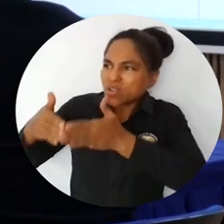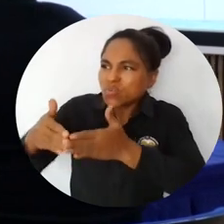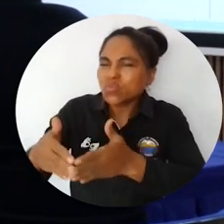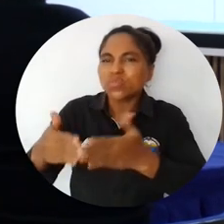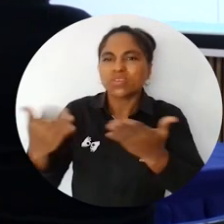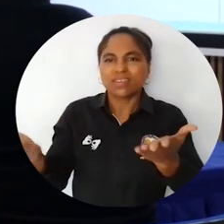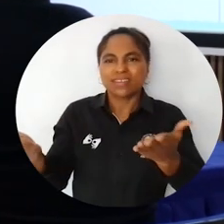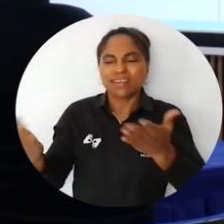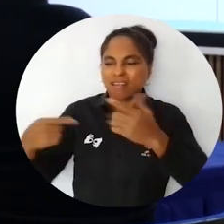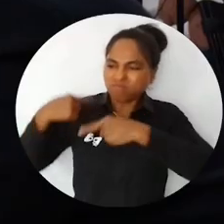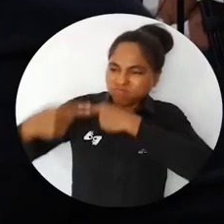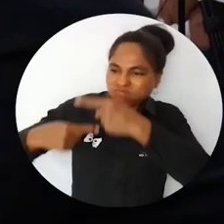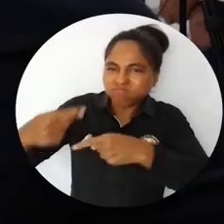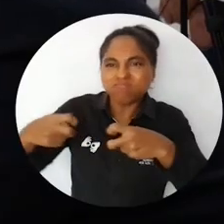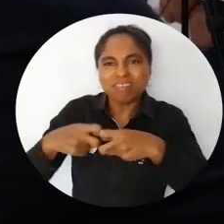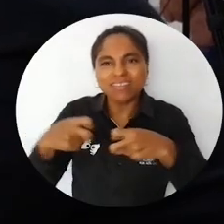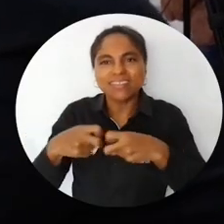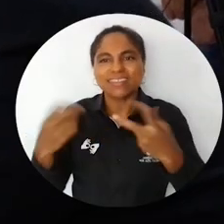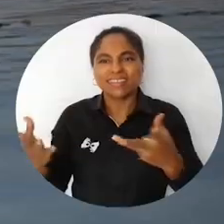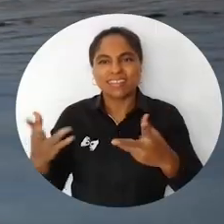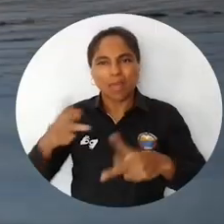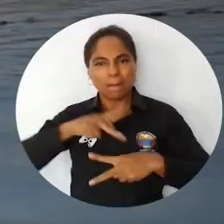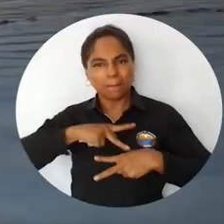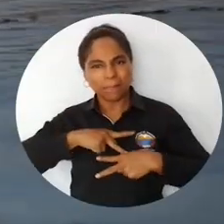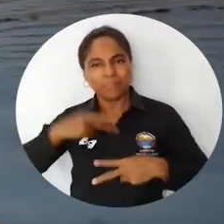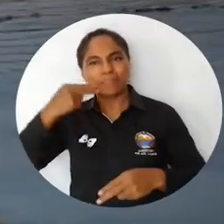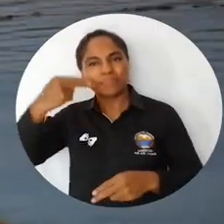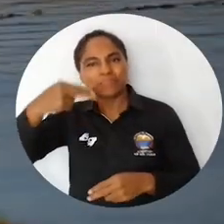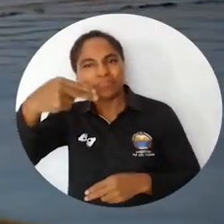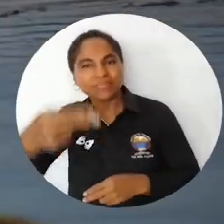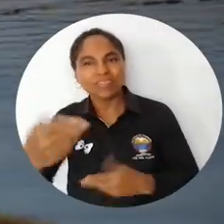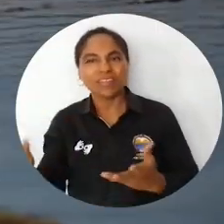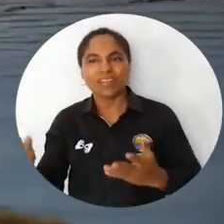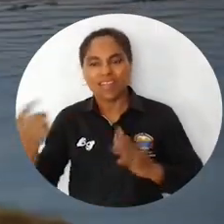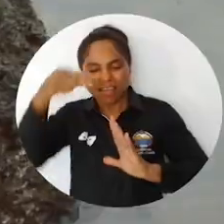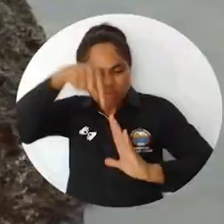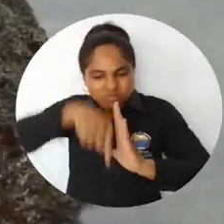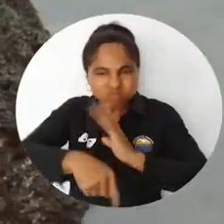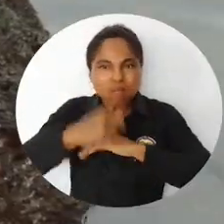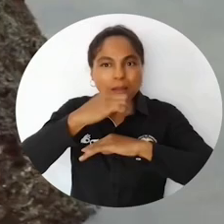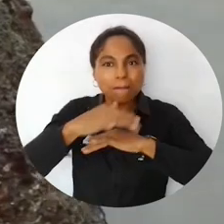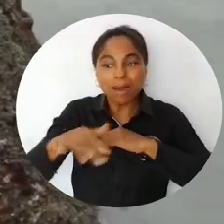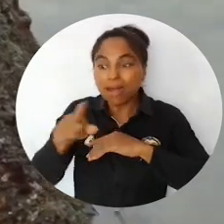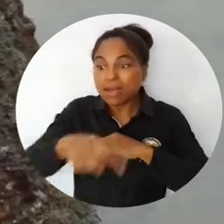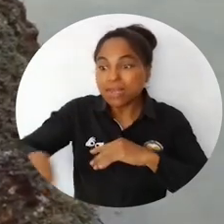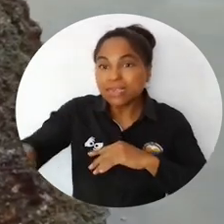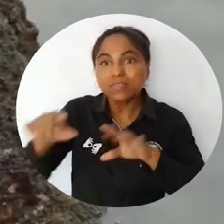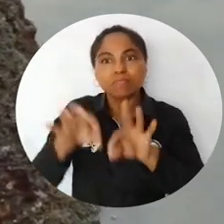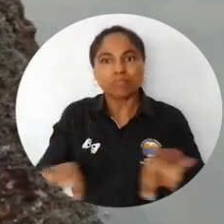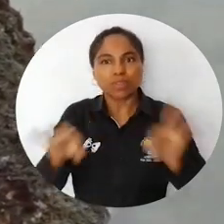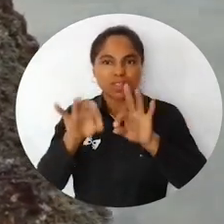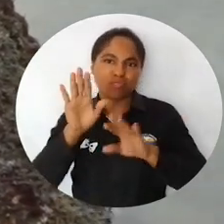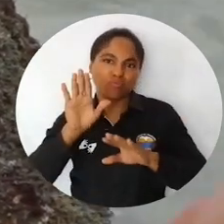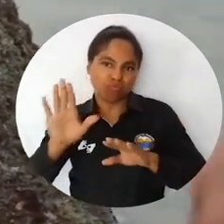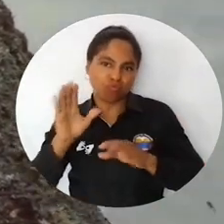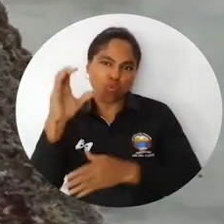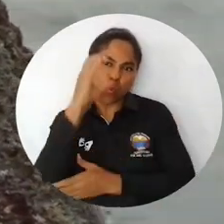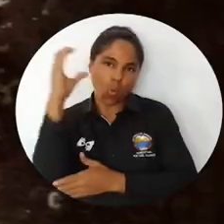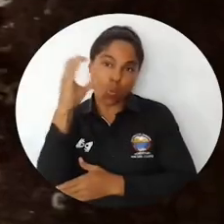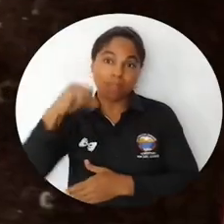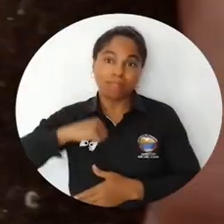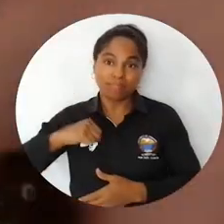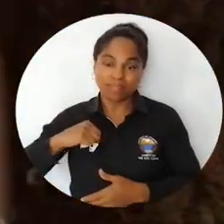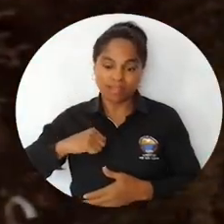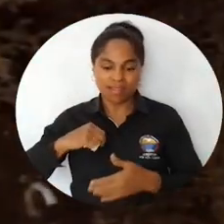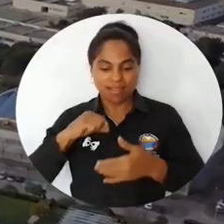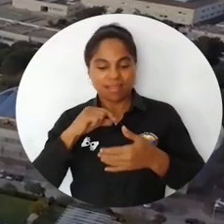pesqueros, sino también la parte logística, portuaria, generación de energía, los temas de patrimonio, de historia, de patrimonio sumergido que son tan importantes para